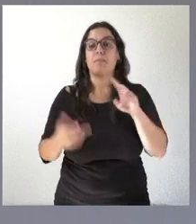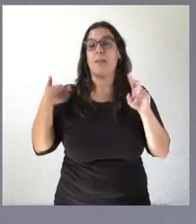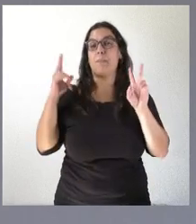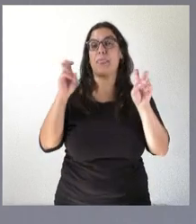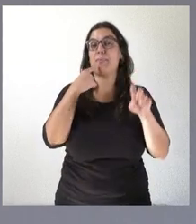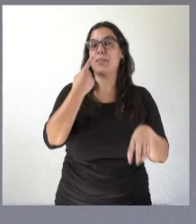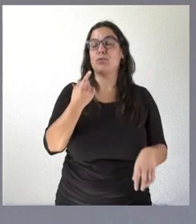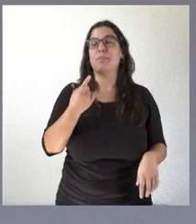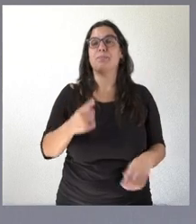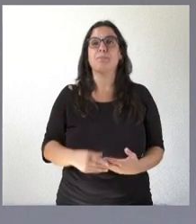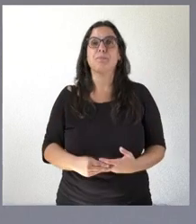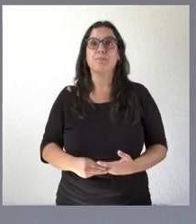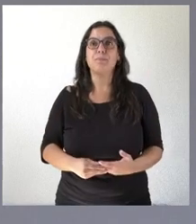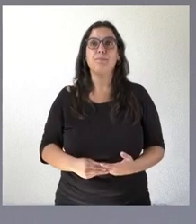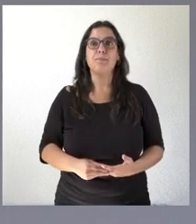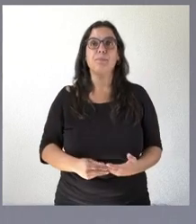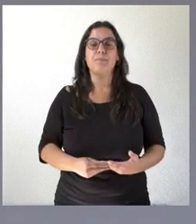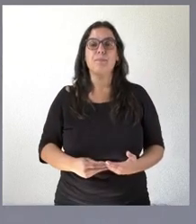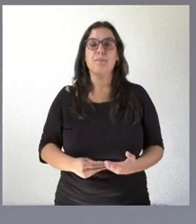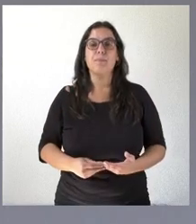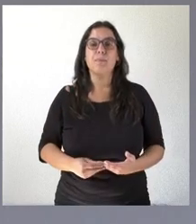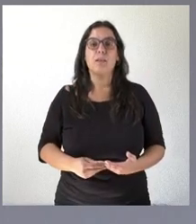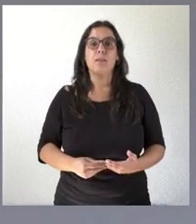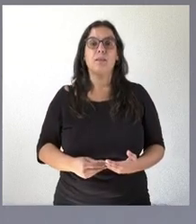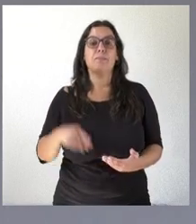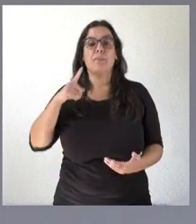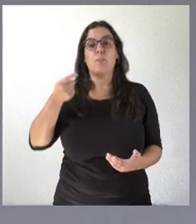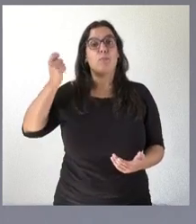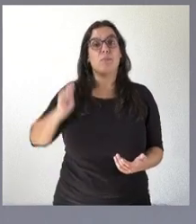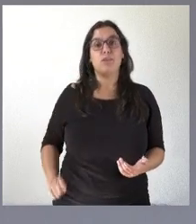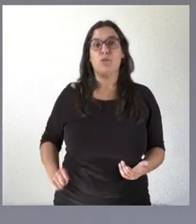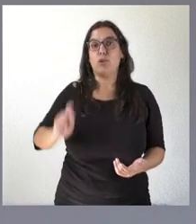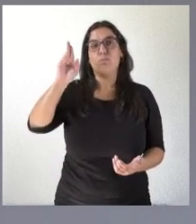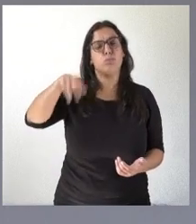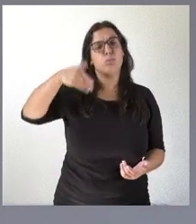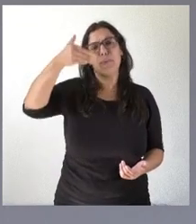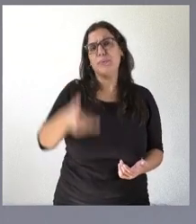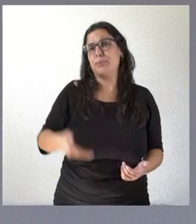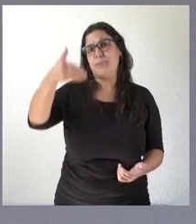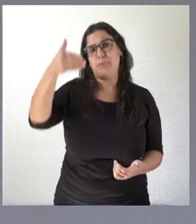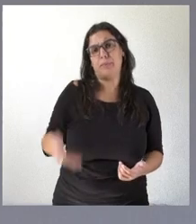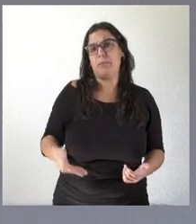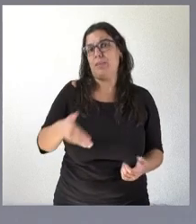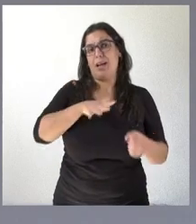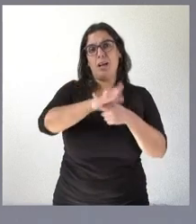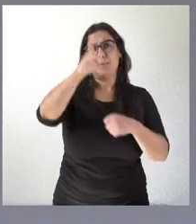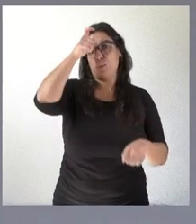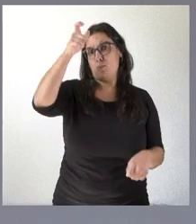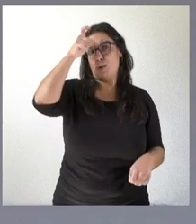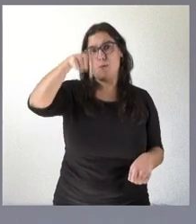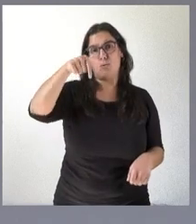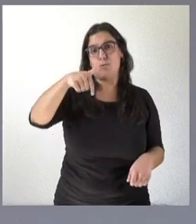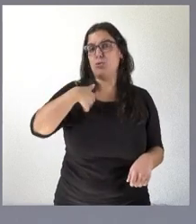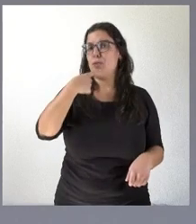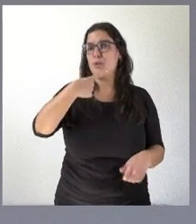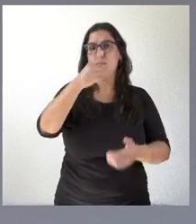estamos ante una profesión fundamental en nuestro medio rural fundamental yo siempre lo